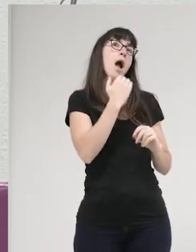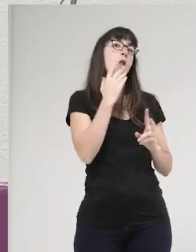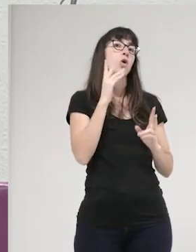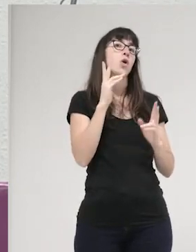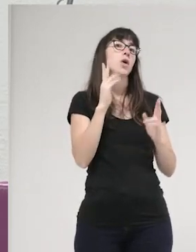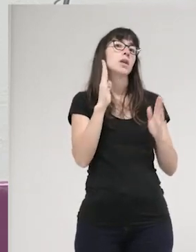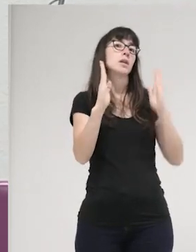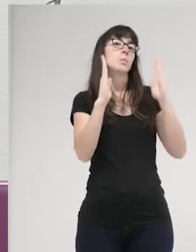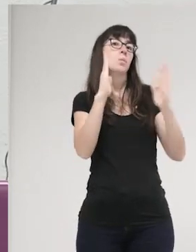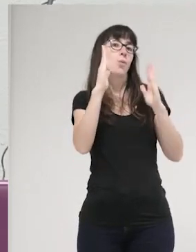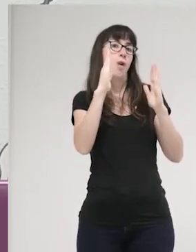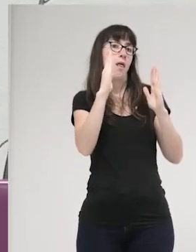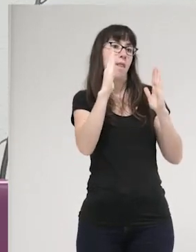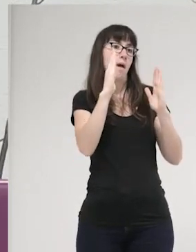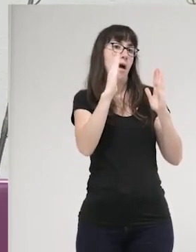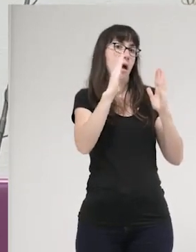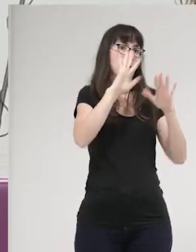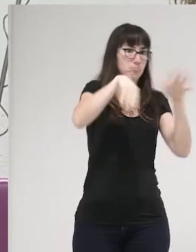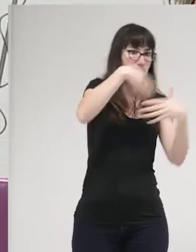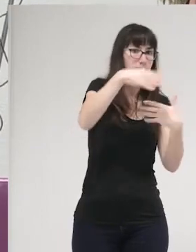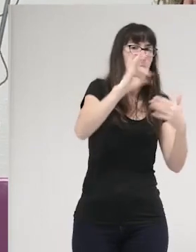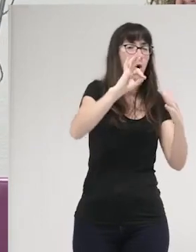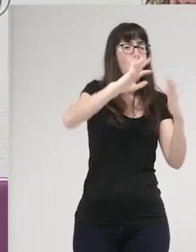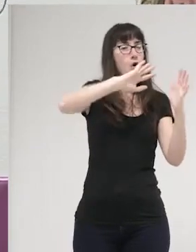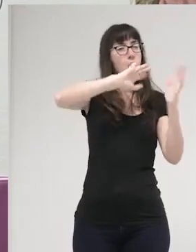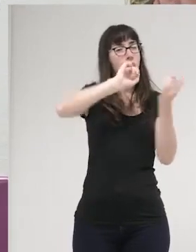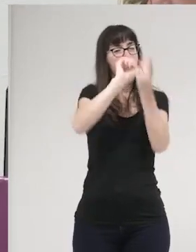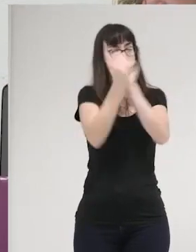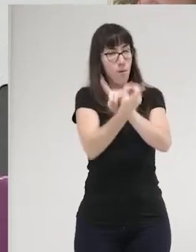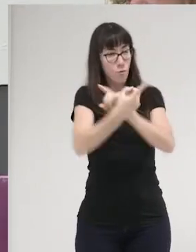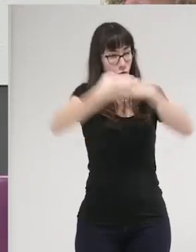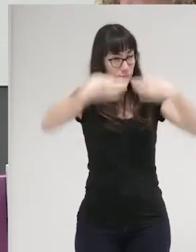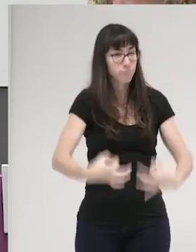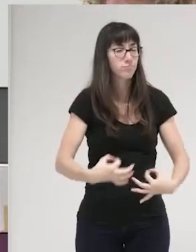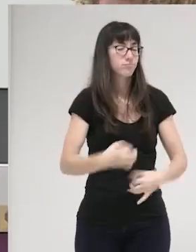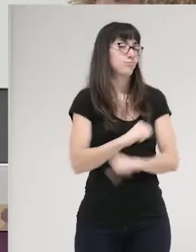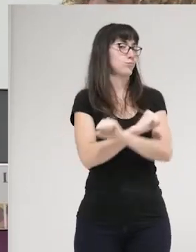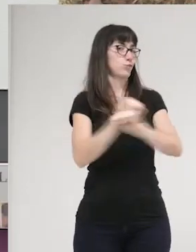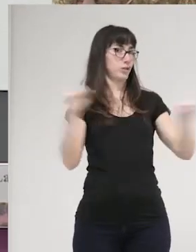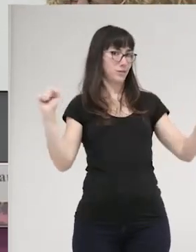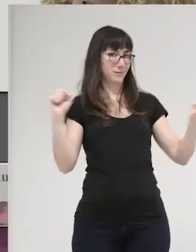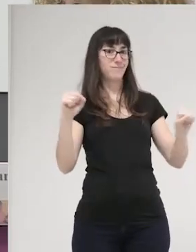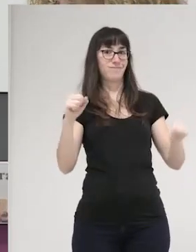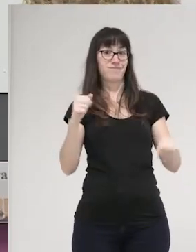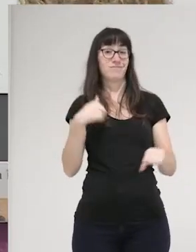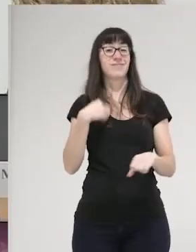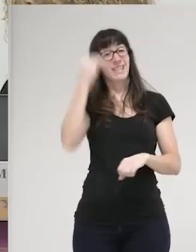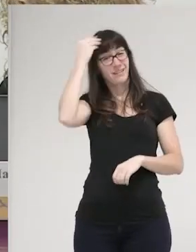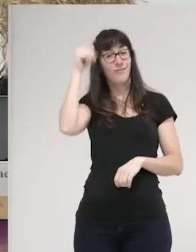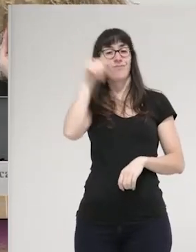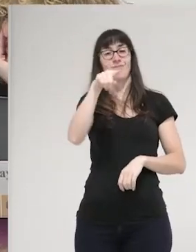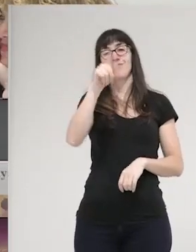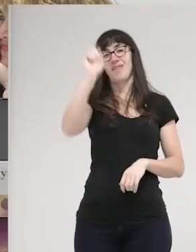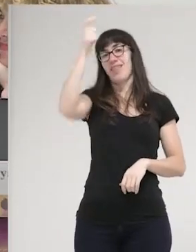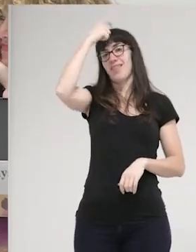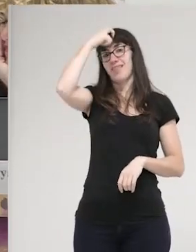permitirán un cambio auténtico. Yo creo que esta es un poco la idea que nos va a contar hoy Laura, ¿no?